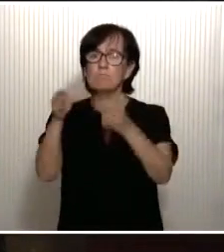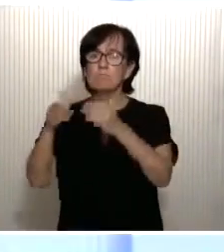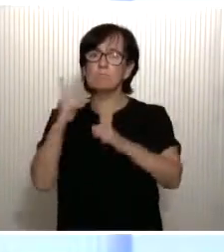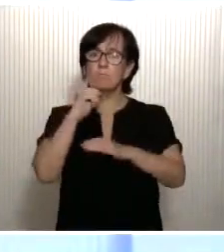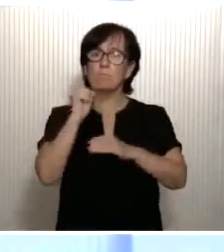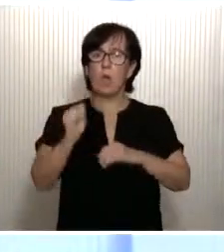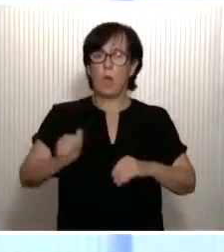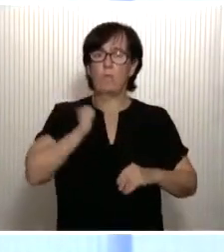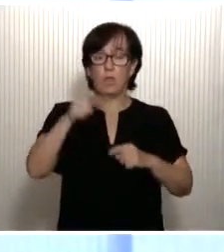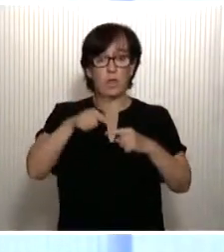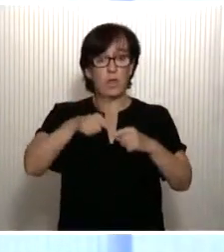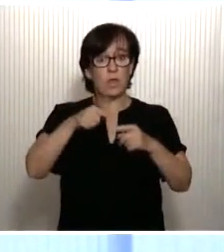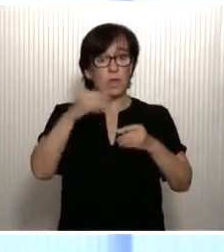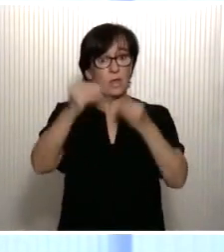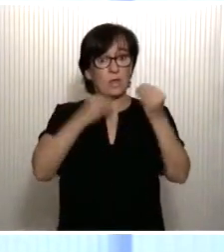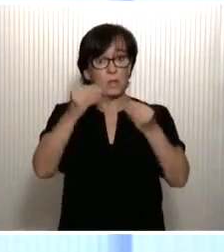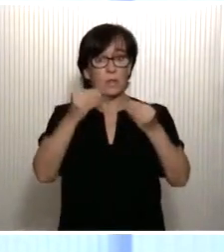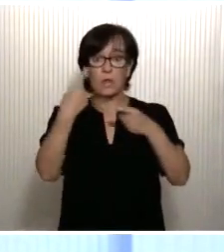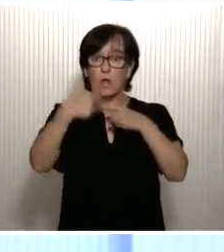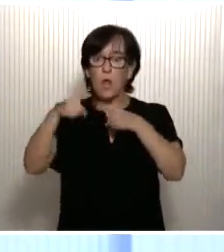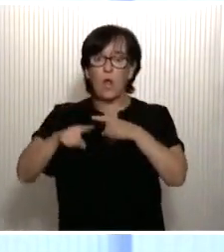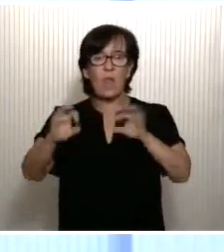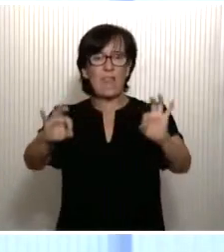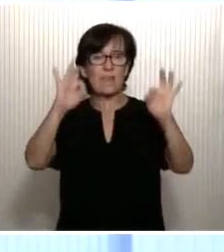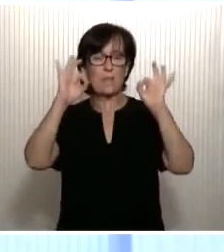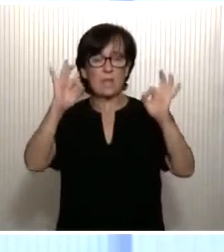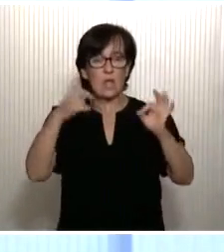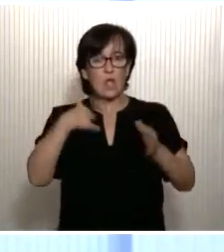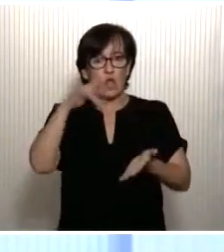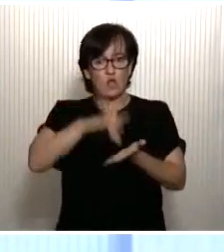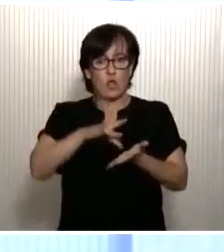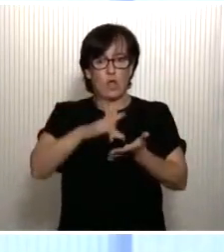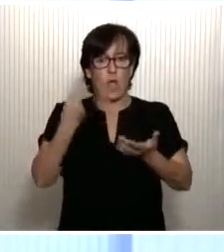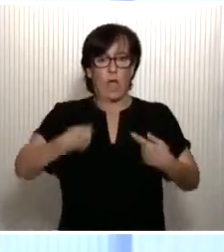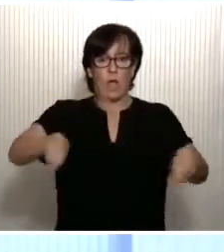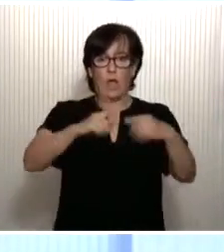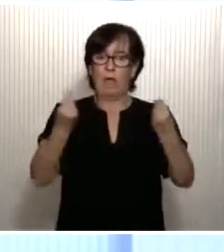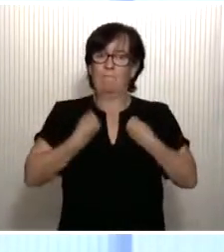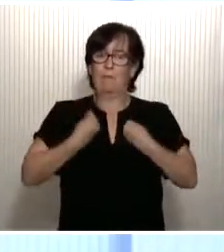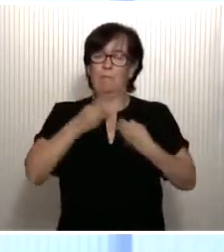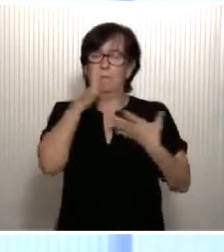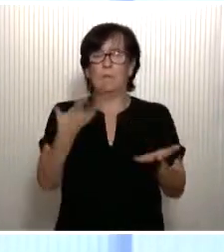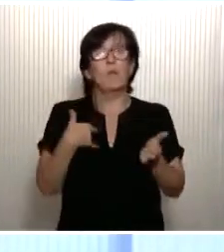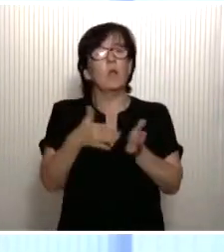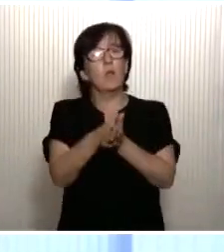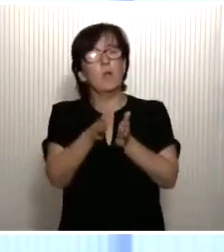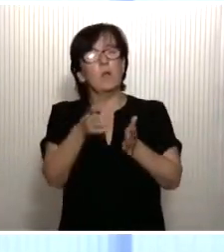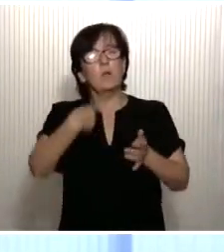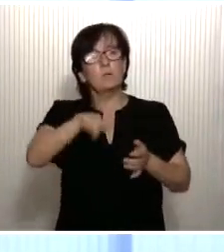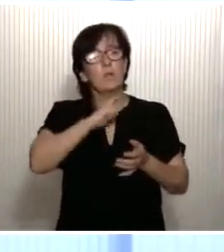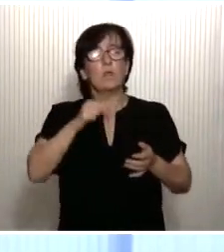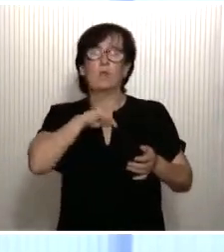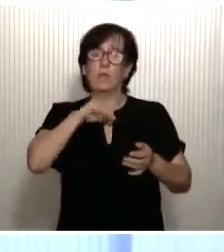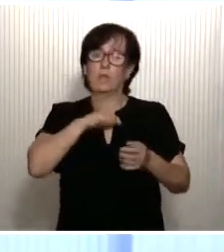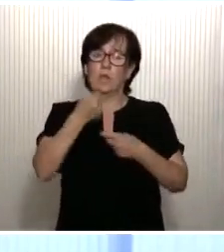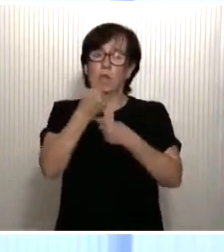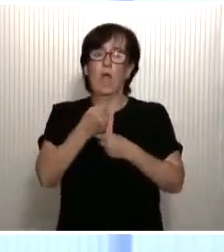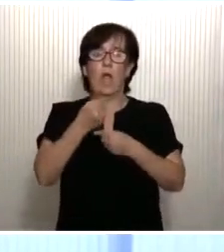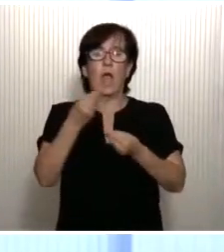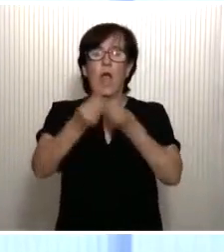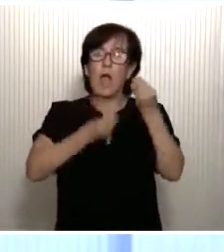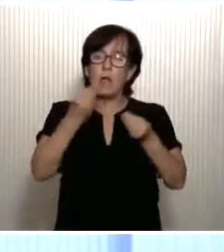Esos acontecimientos extraordinarios que nos ha tocado vivir, los que motivan y condicionan nuestras actuaciones políticas,